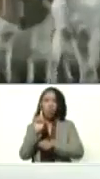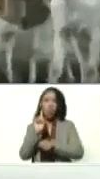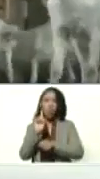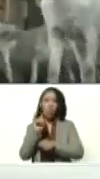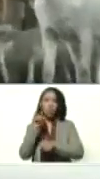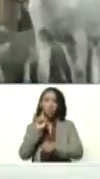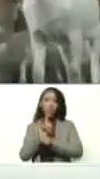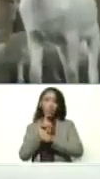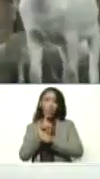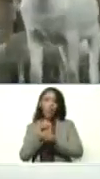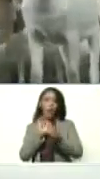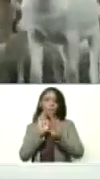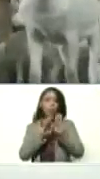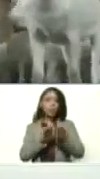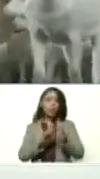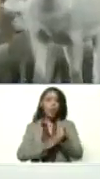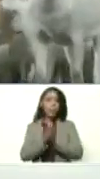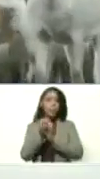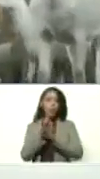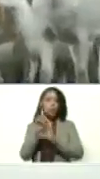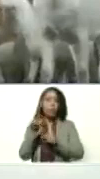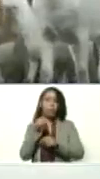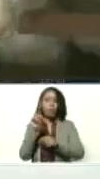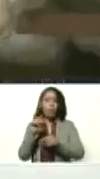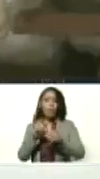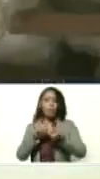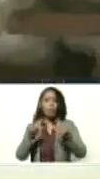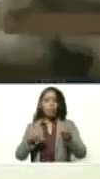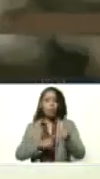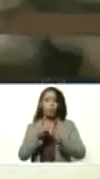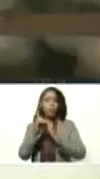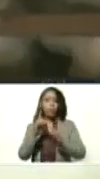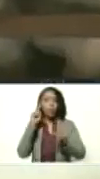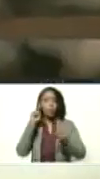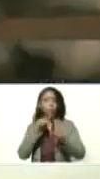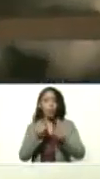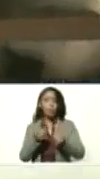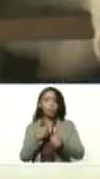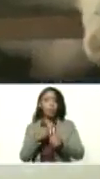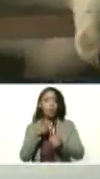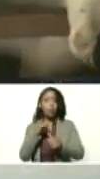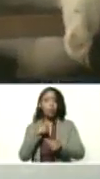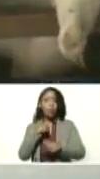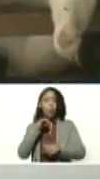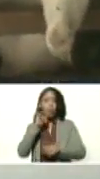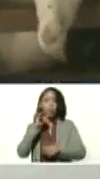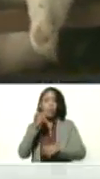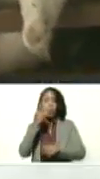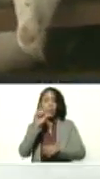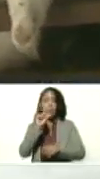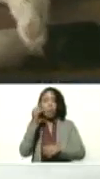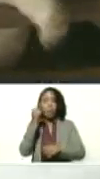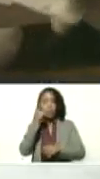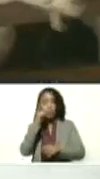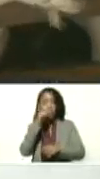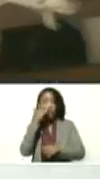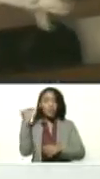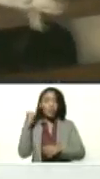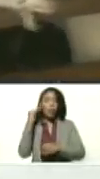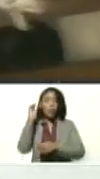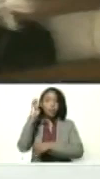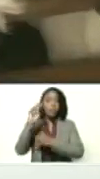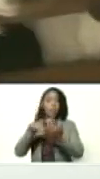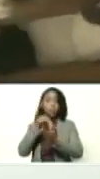el emprendimiento, sino para desarrollar el territorio. Es uno de los objetivos principales que anuncié el sábado pasado ante la Asamblea Nacional.